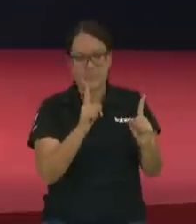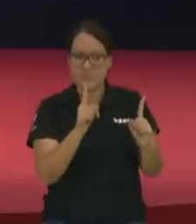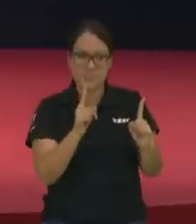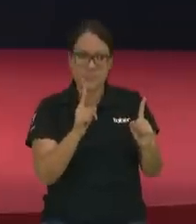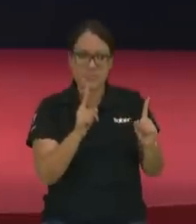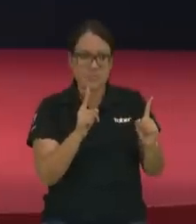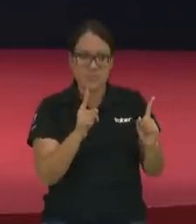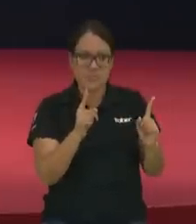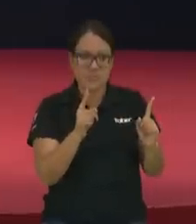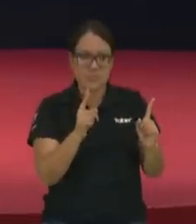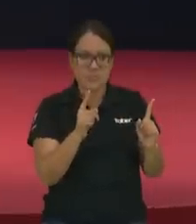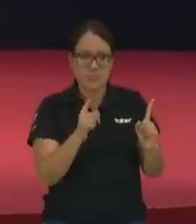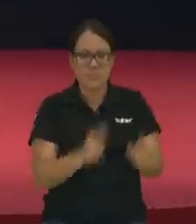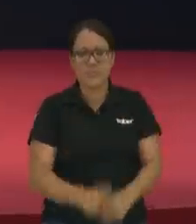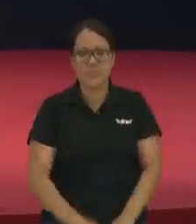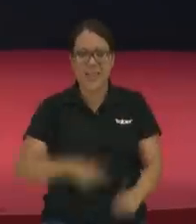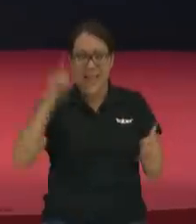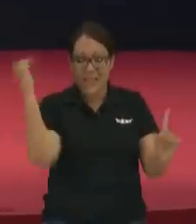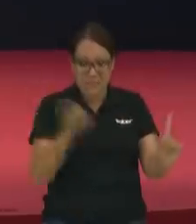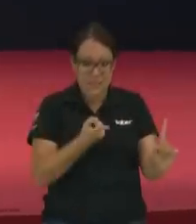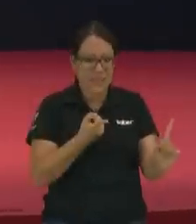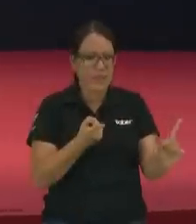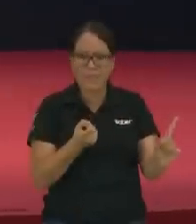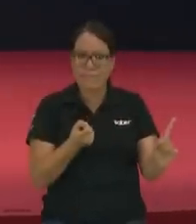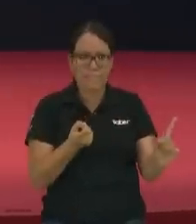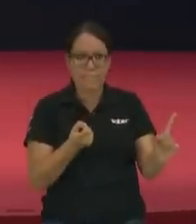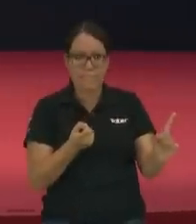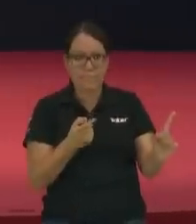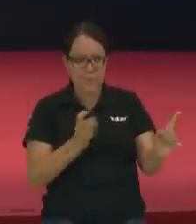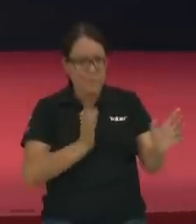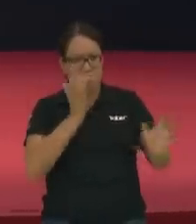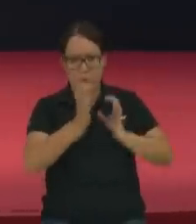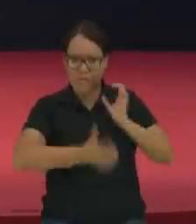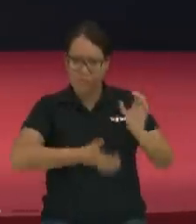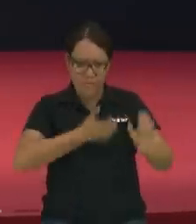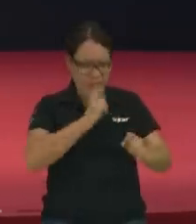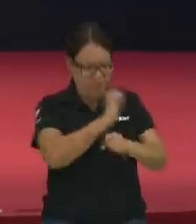necesariamente de corregir. Estamos hablando de motivar.